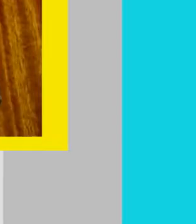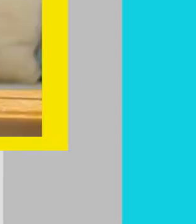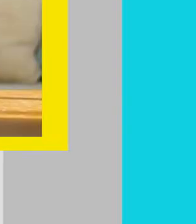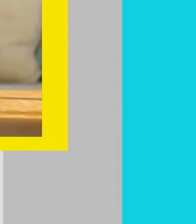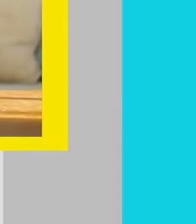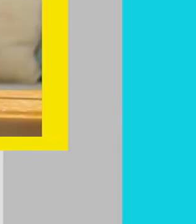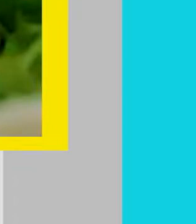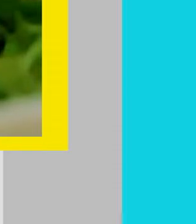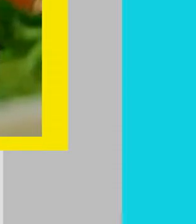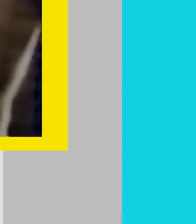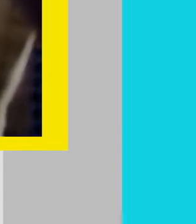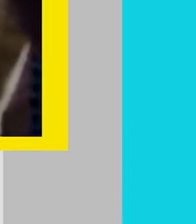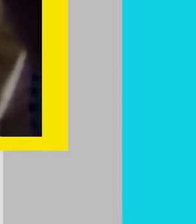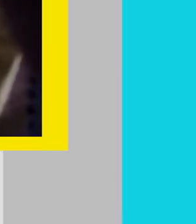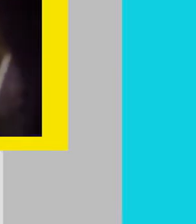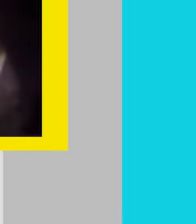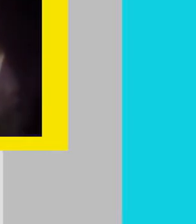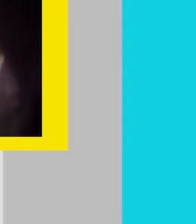control